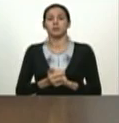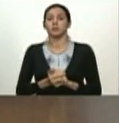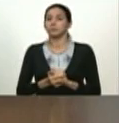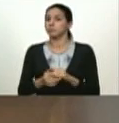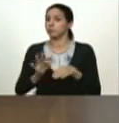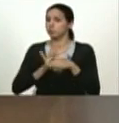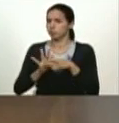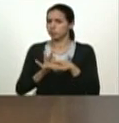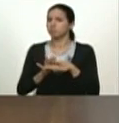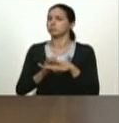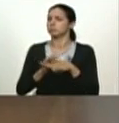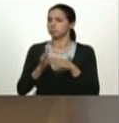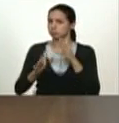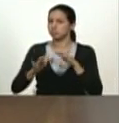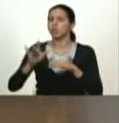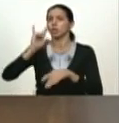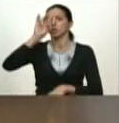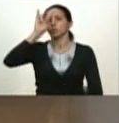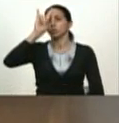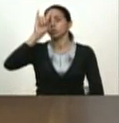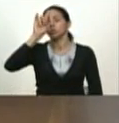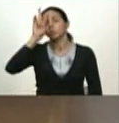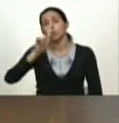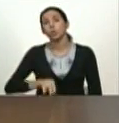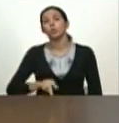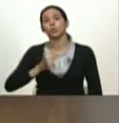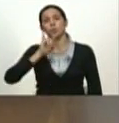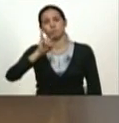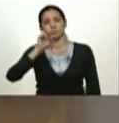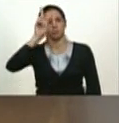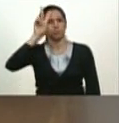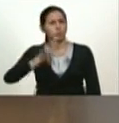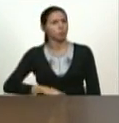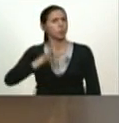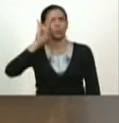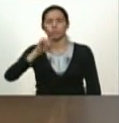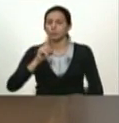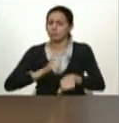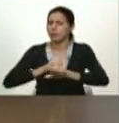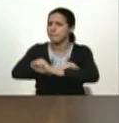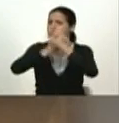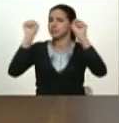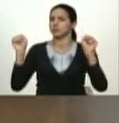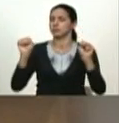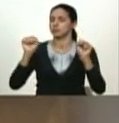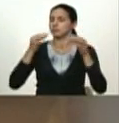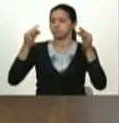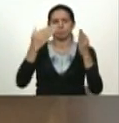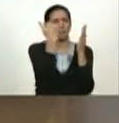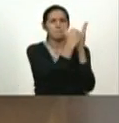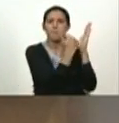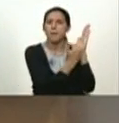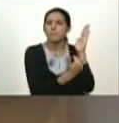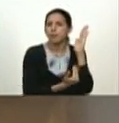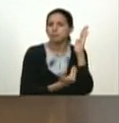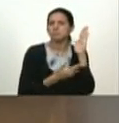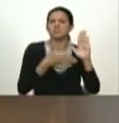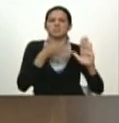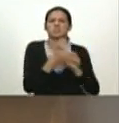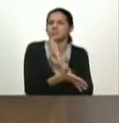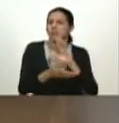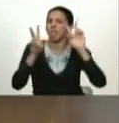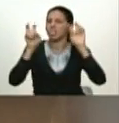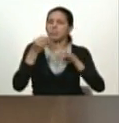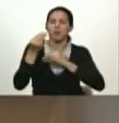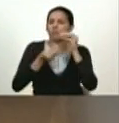de manera regular todos los lunes a primera hora con su agenda consultada cada punto debe ser sometido al